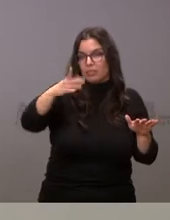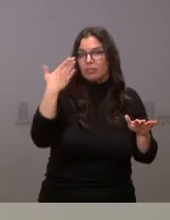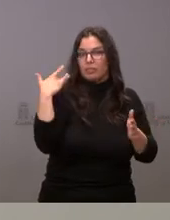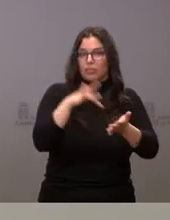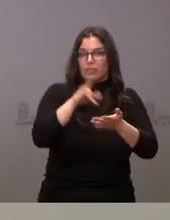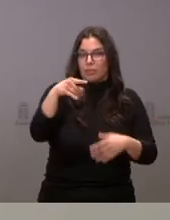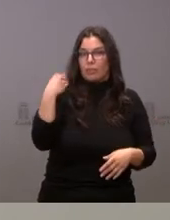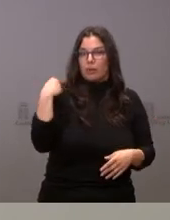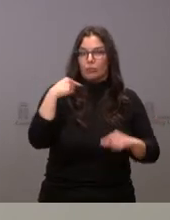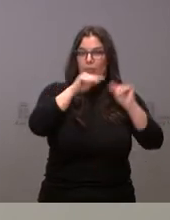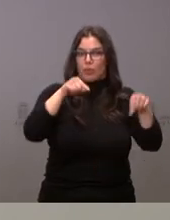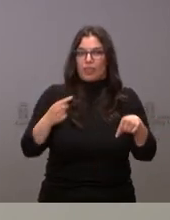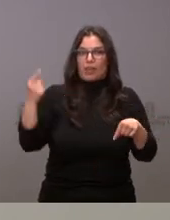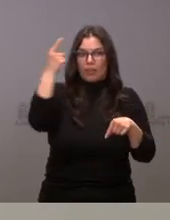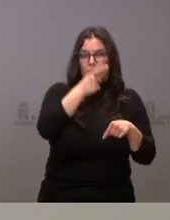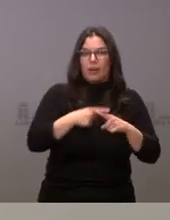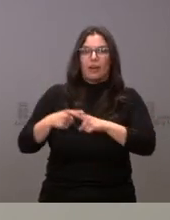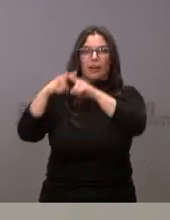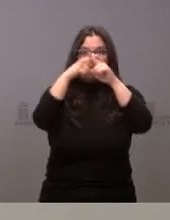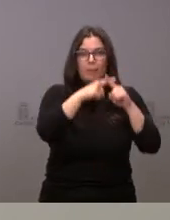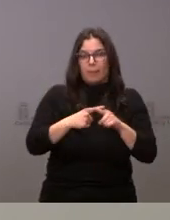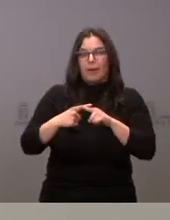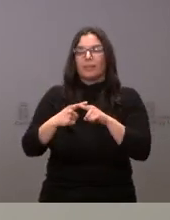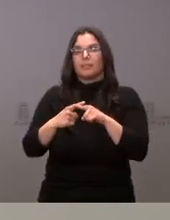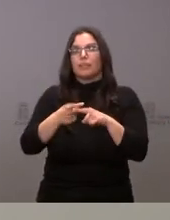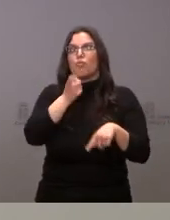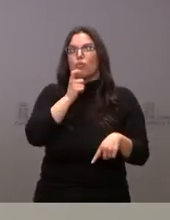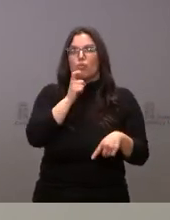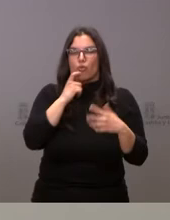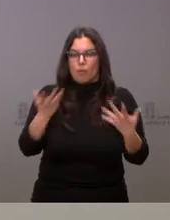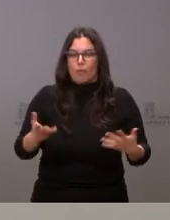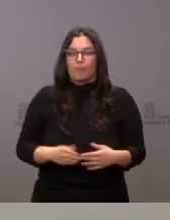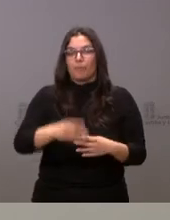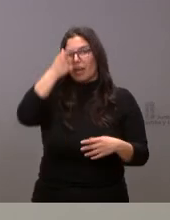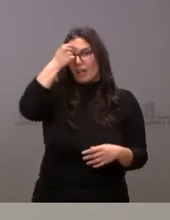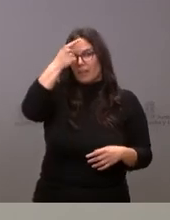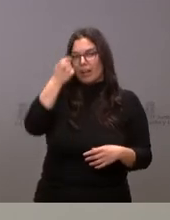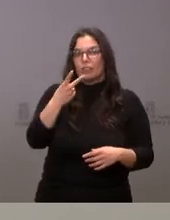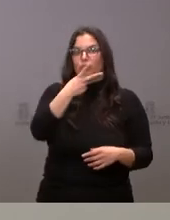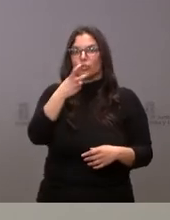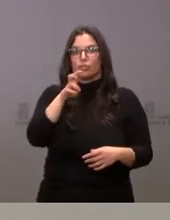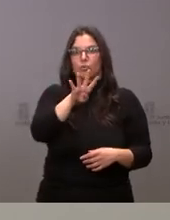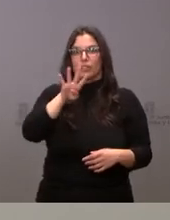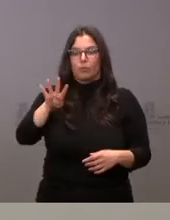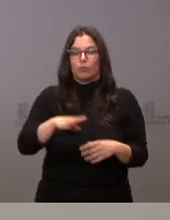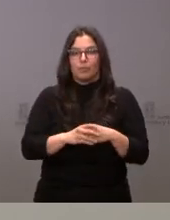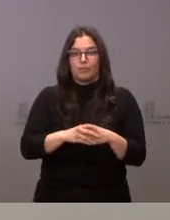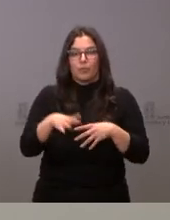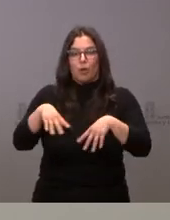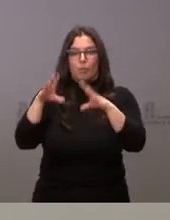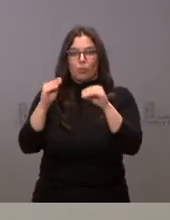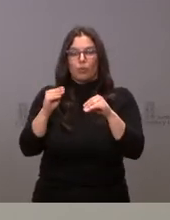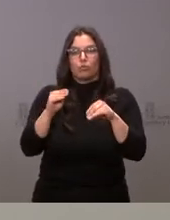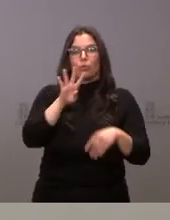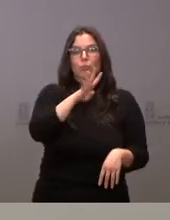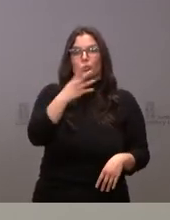pidieron información por provincias se distribuyen por provincias de la forma siguiente Ávila 244 Burgos